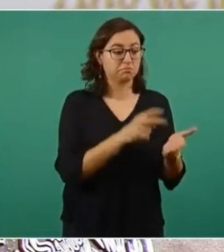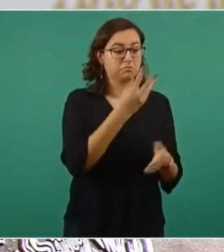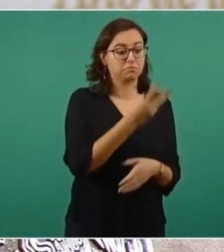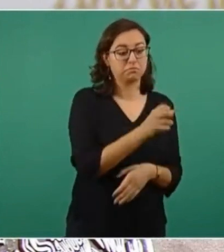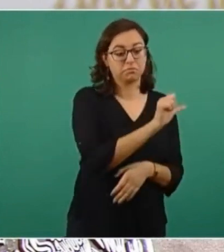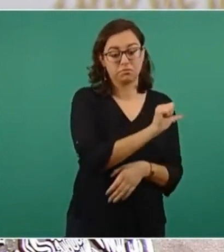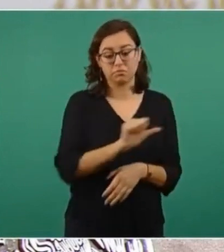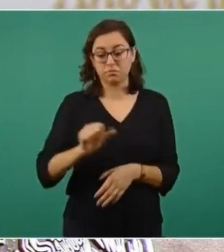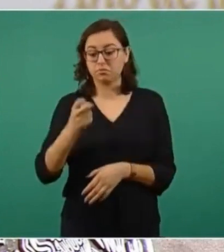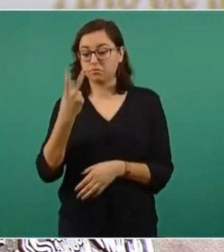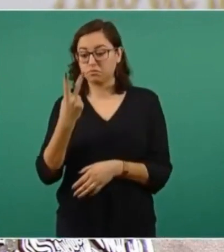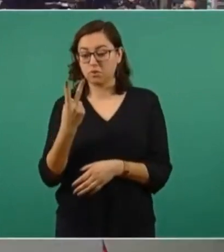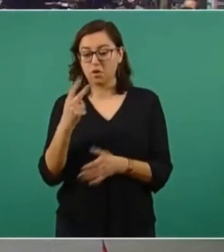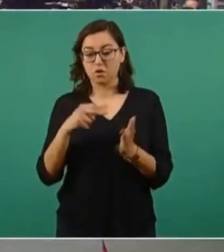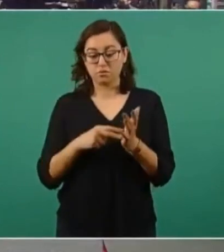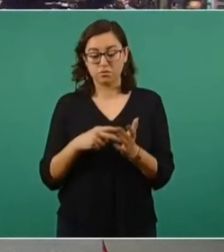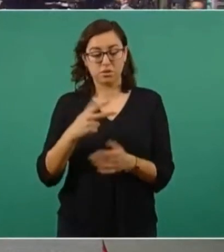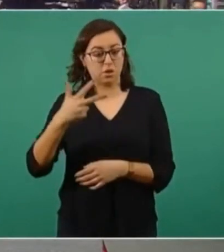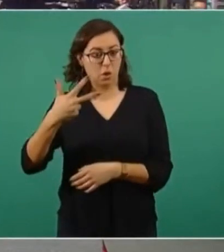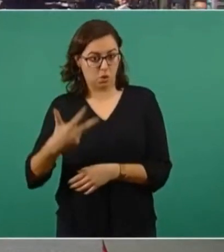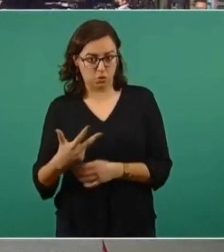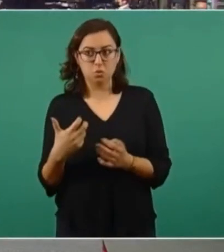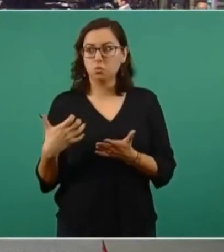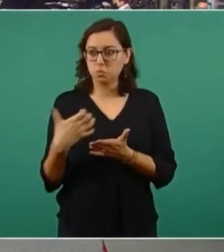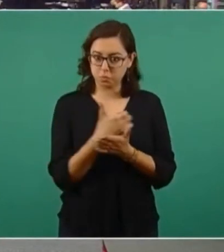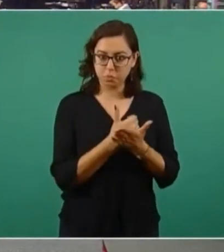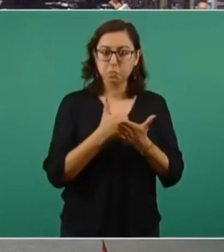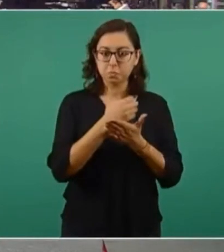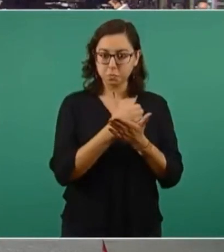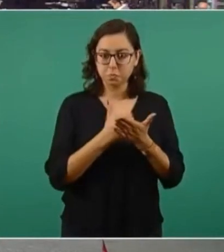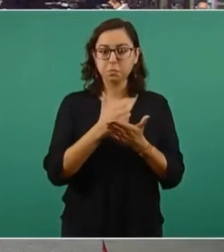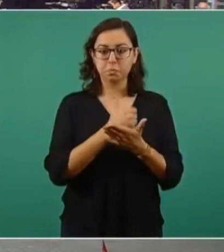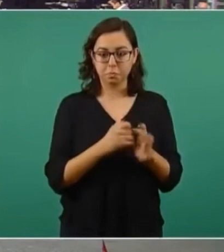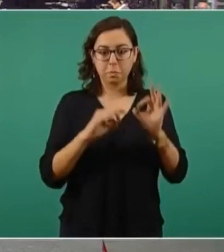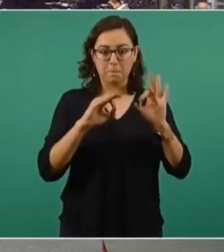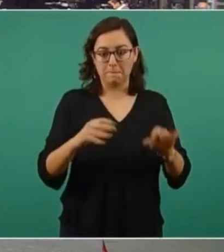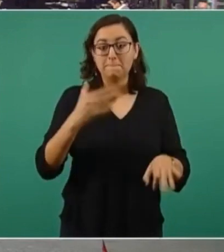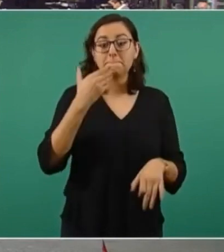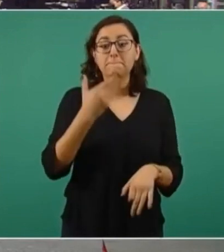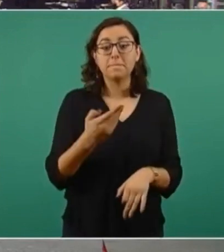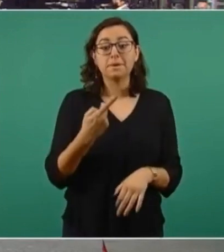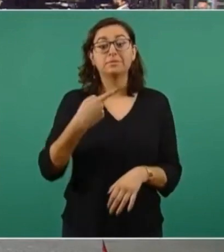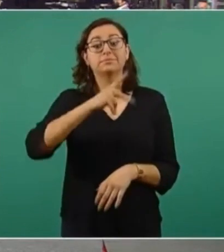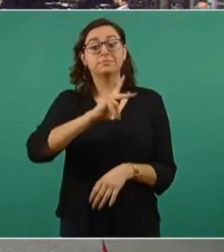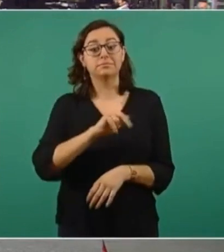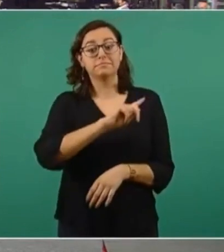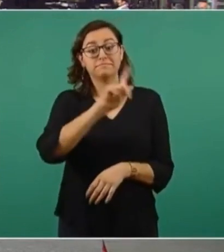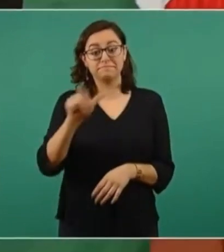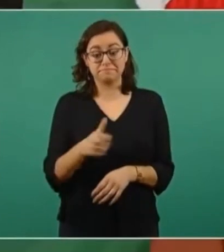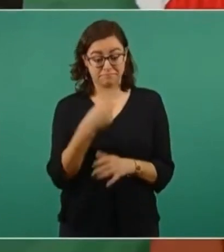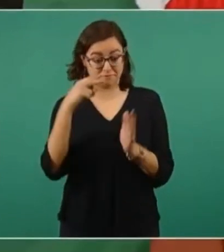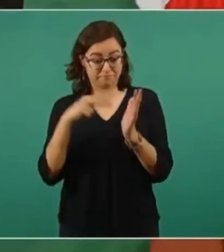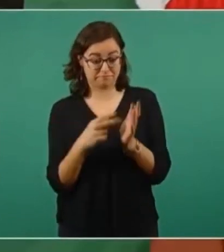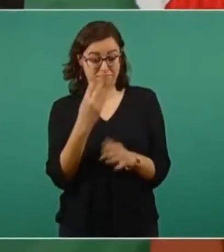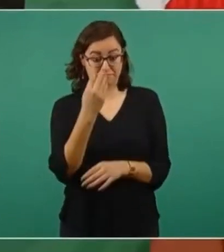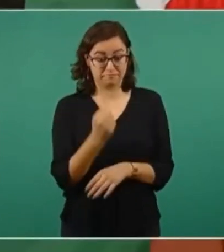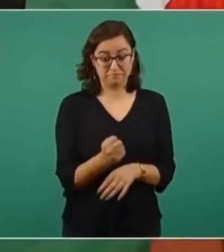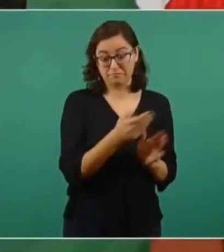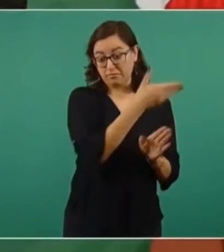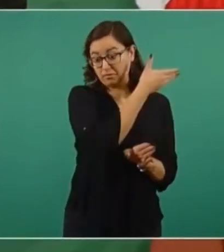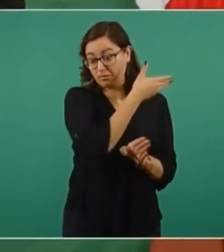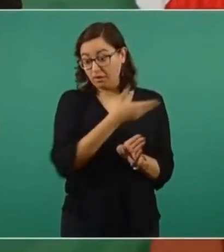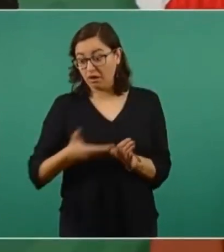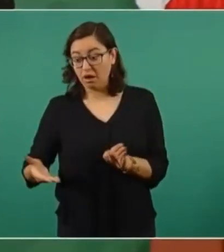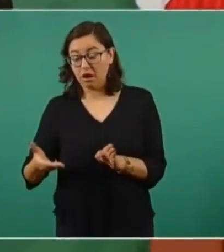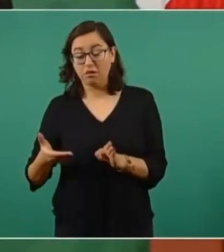-2008. Sin embargo, a partir del 2009 y hasta la fecha, salvo